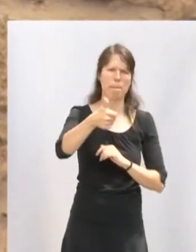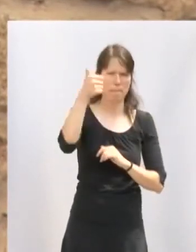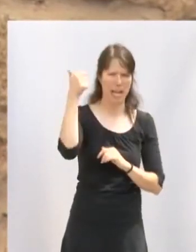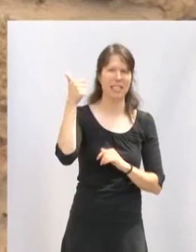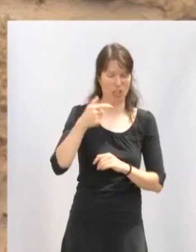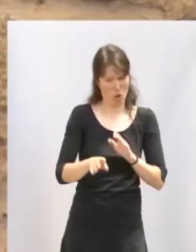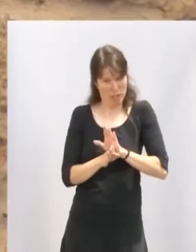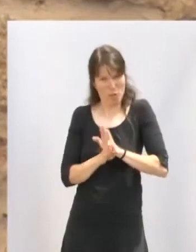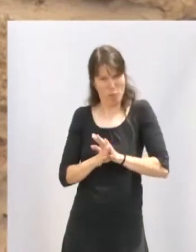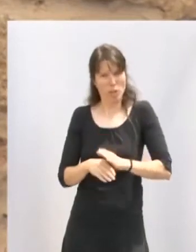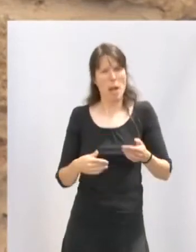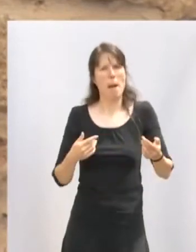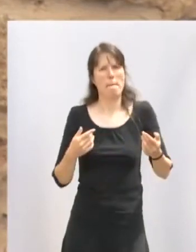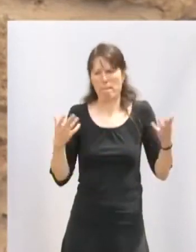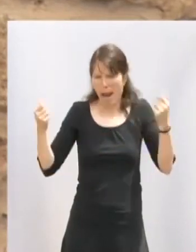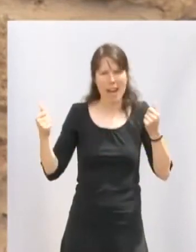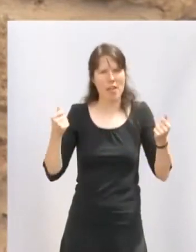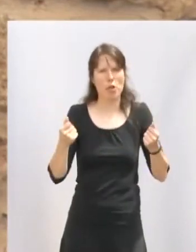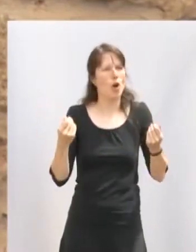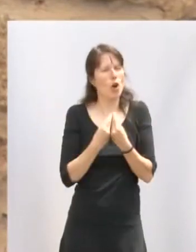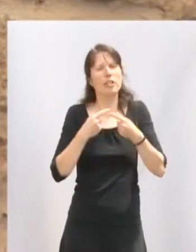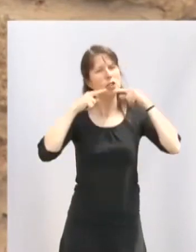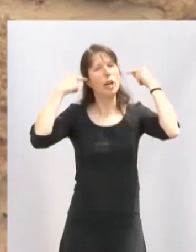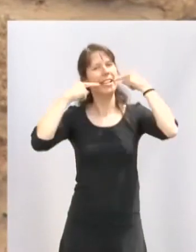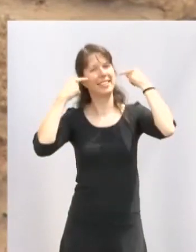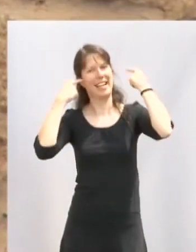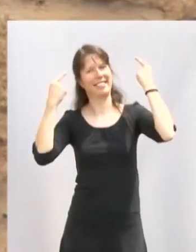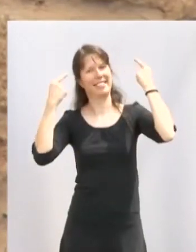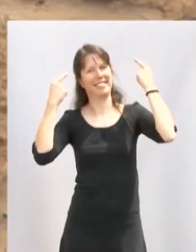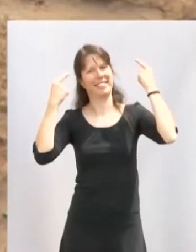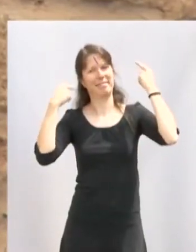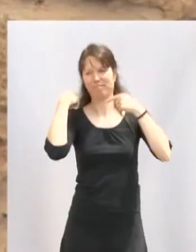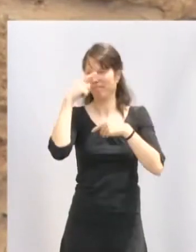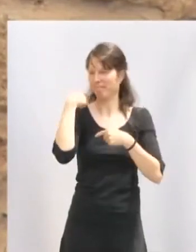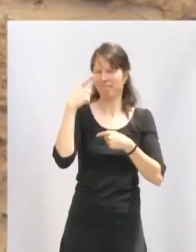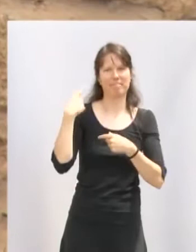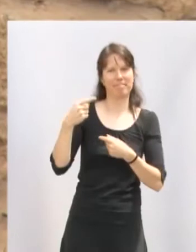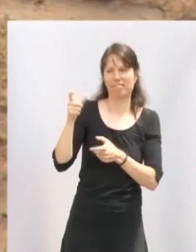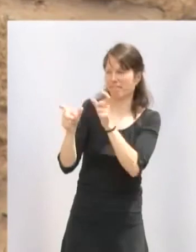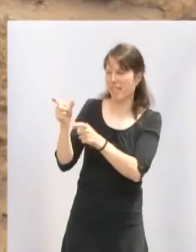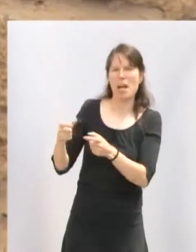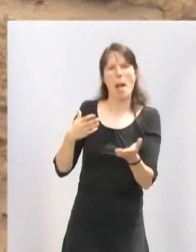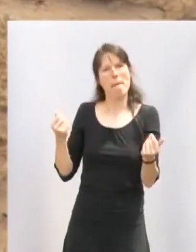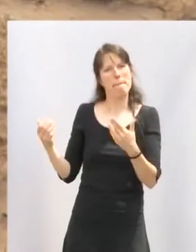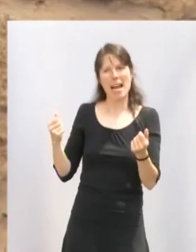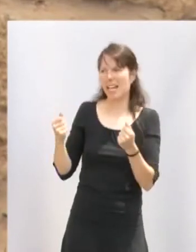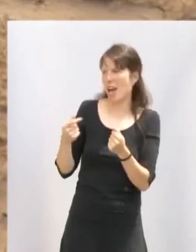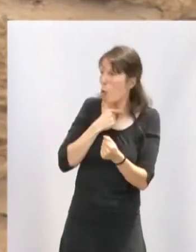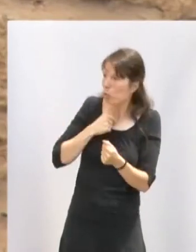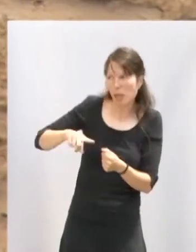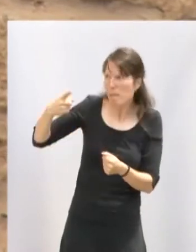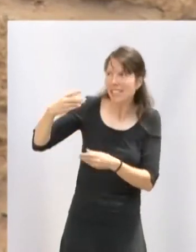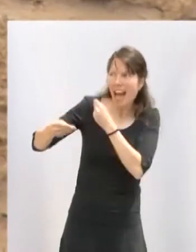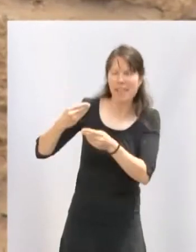Seguiremos bailando con esa sonrisa de satisfacción que emerge de las caras de las personas cuando hacen lo que más les gusta.